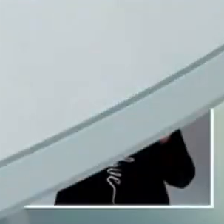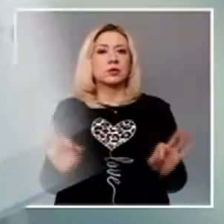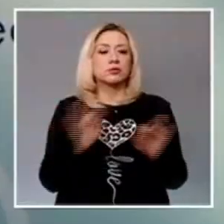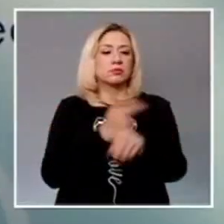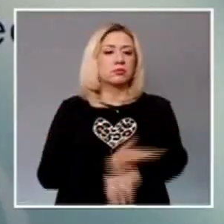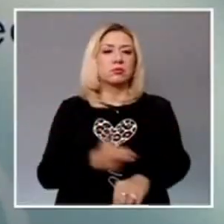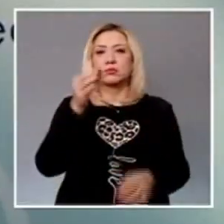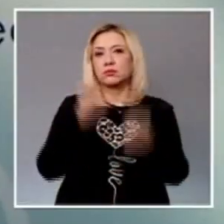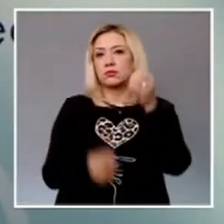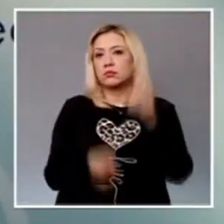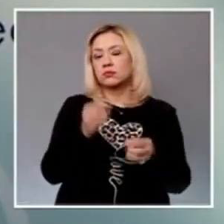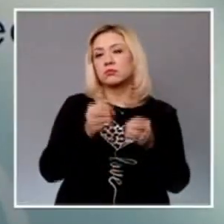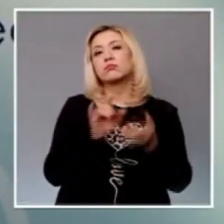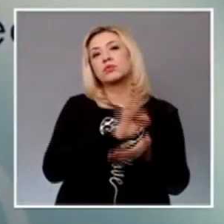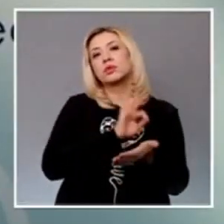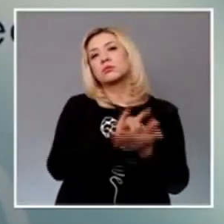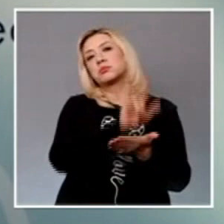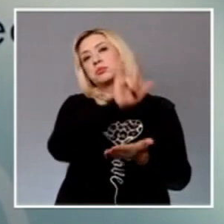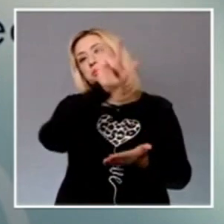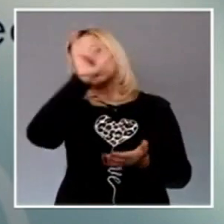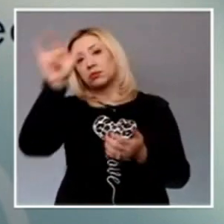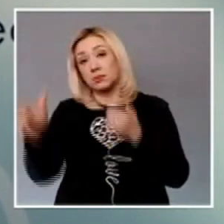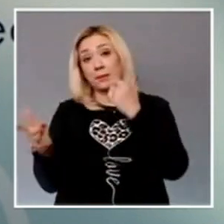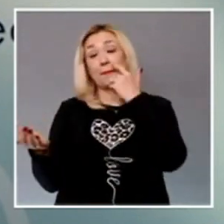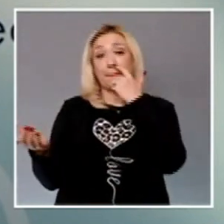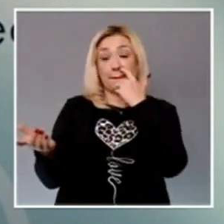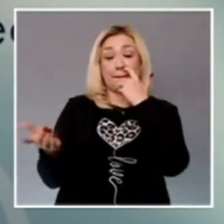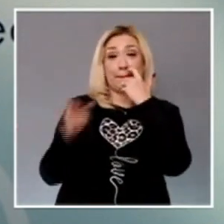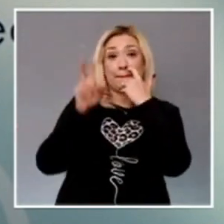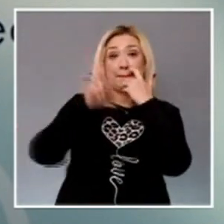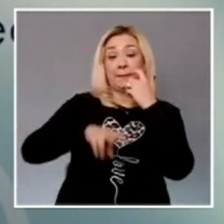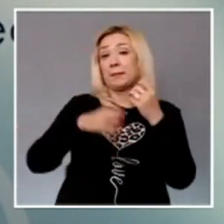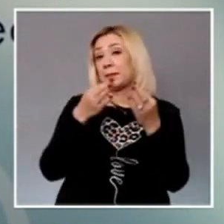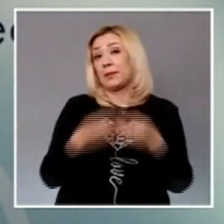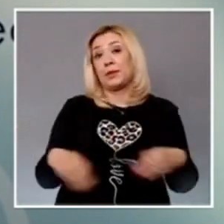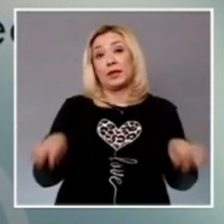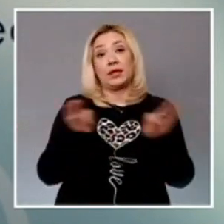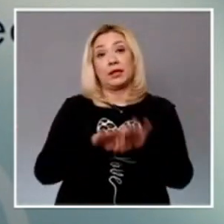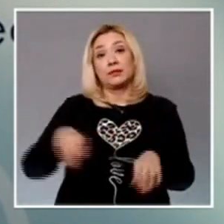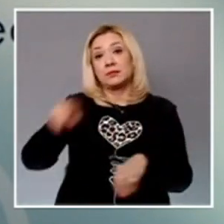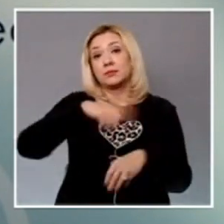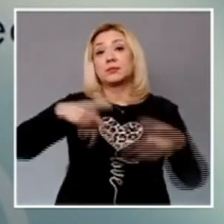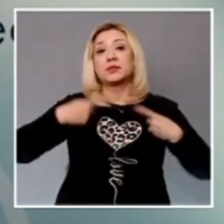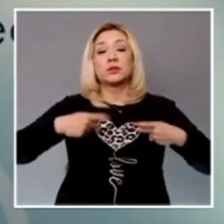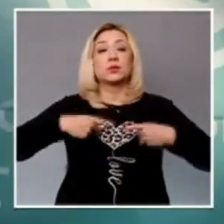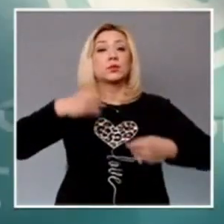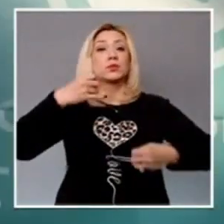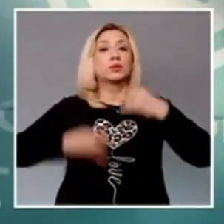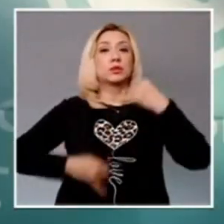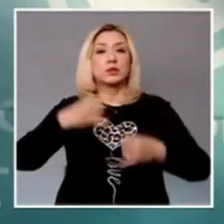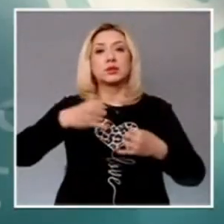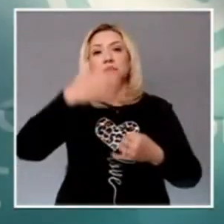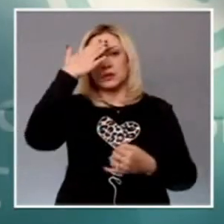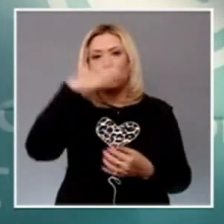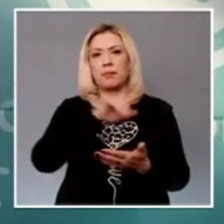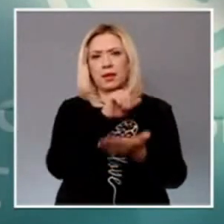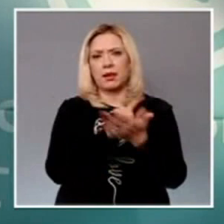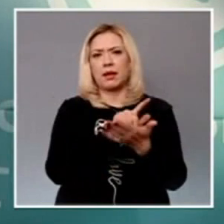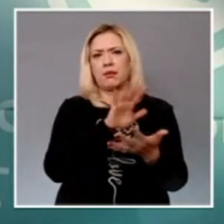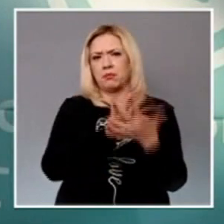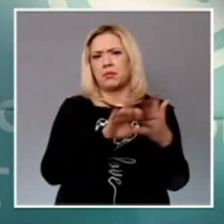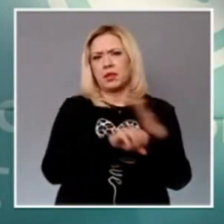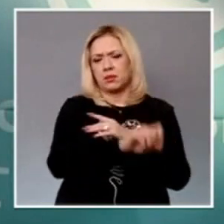Y la fase jurisdiccional es una facultad exclusiva de las personas juzgadoras en materia penal, ya que lleva un análisis